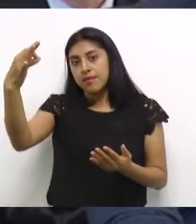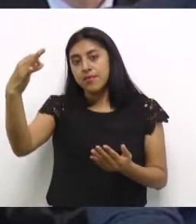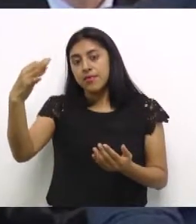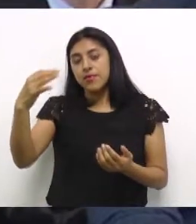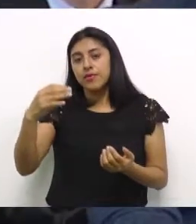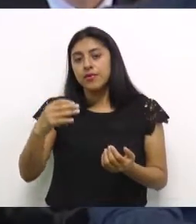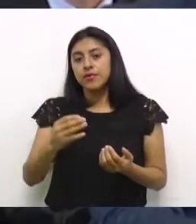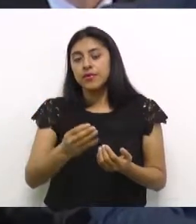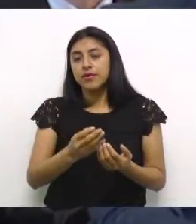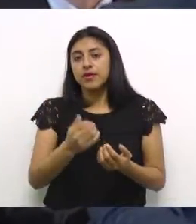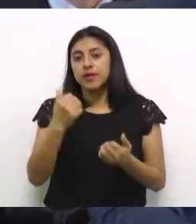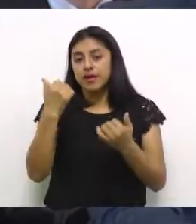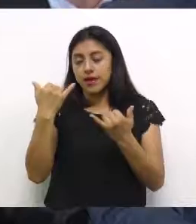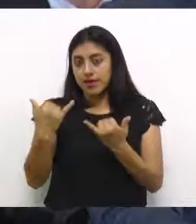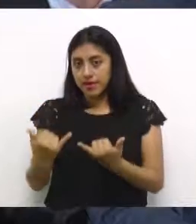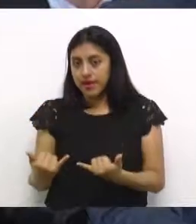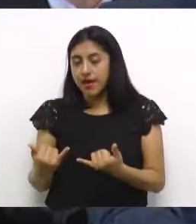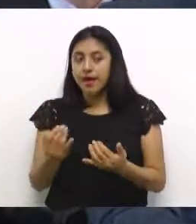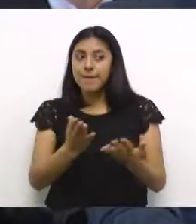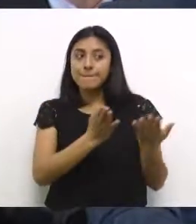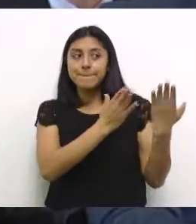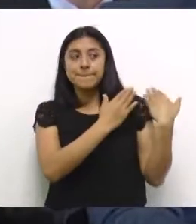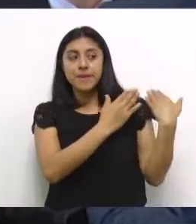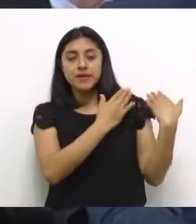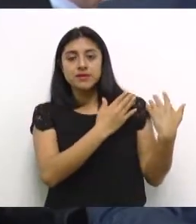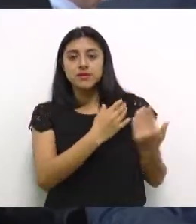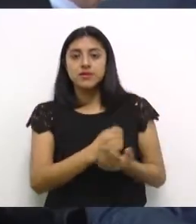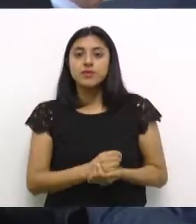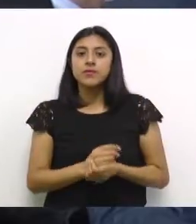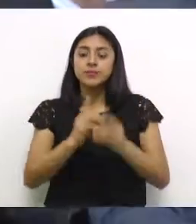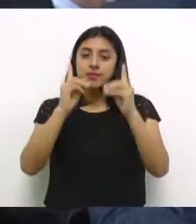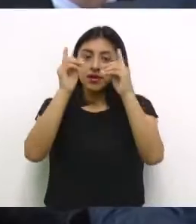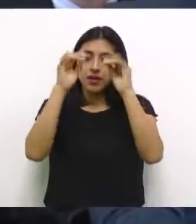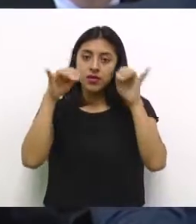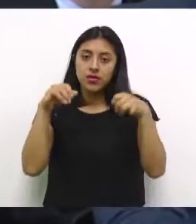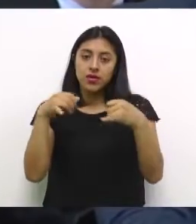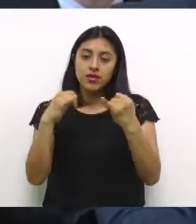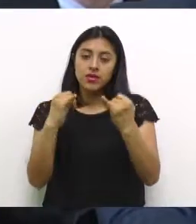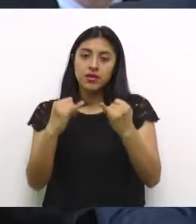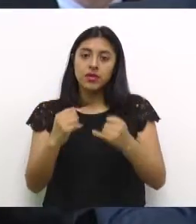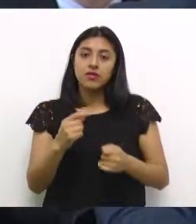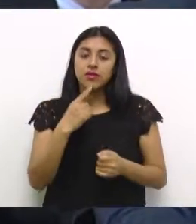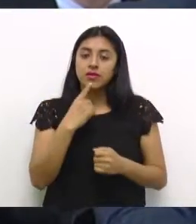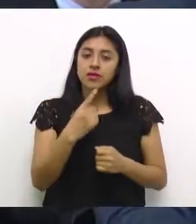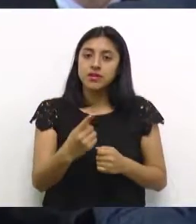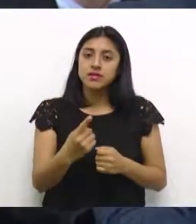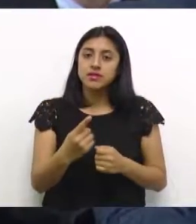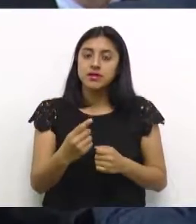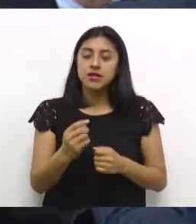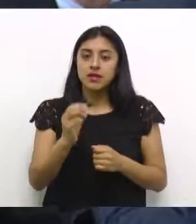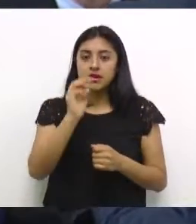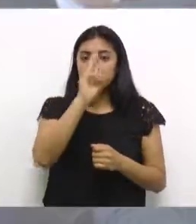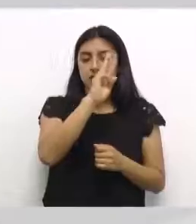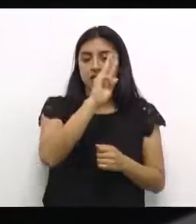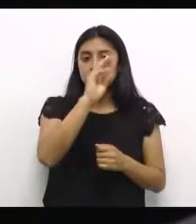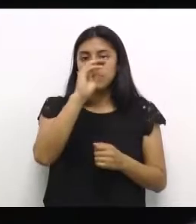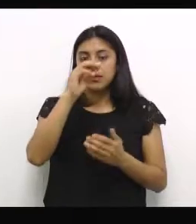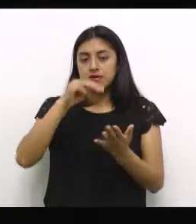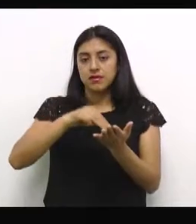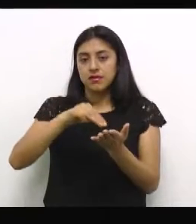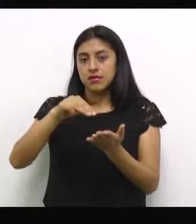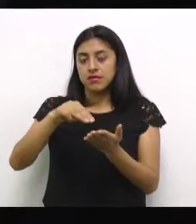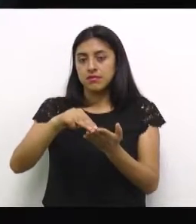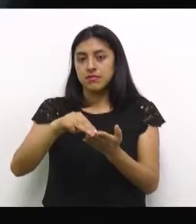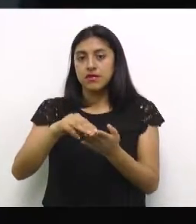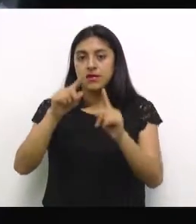momento se tiene falta de planificación. En un medio de comunicación se decía que Renap no había planificado. Eso es totalmente falso. El